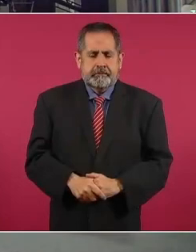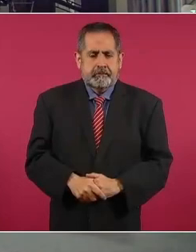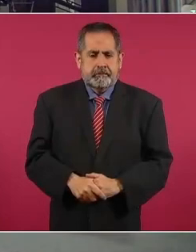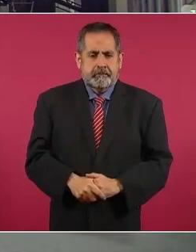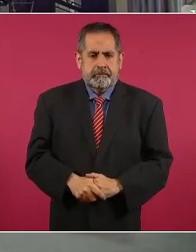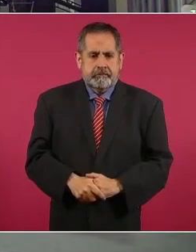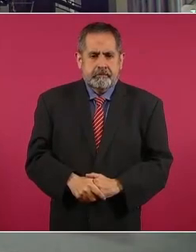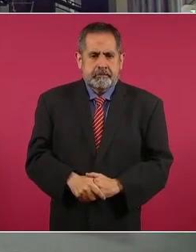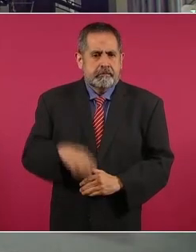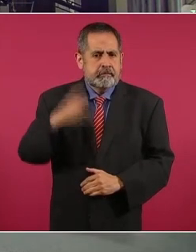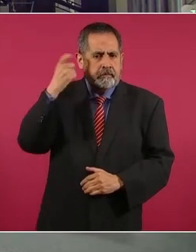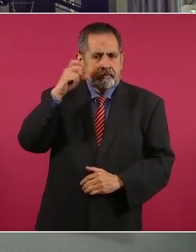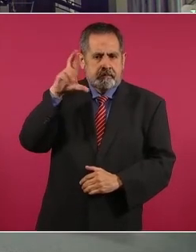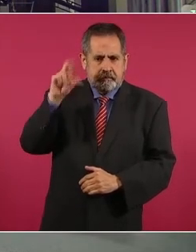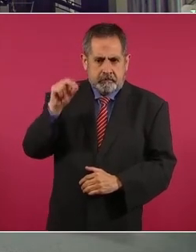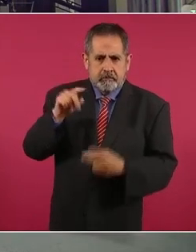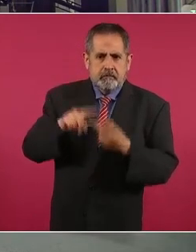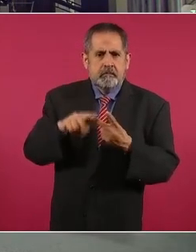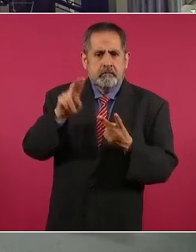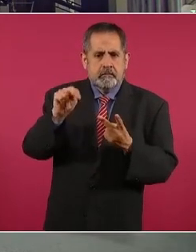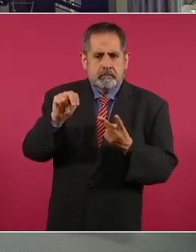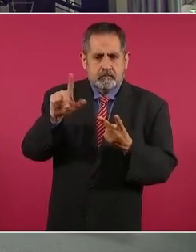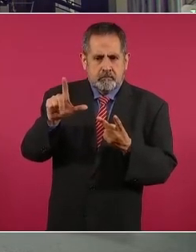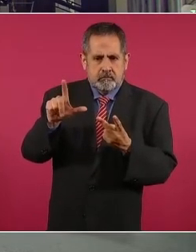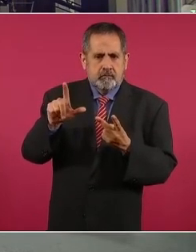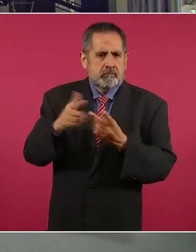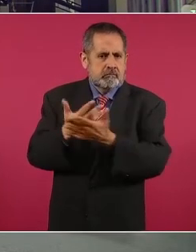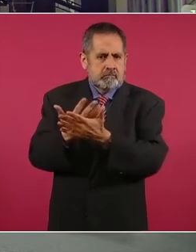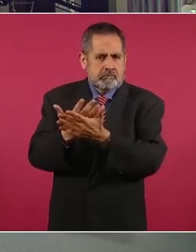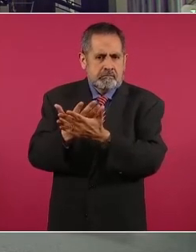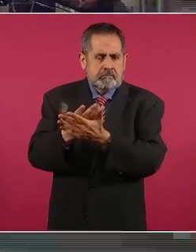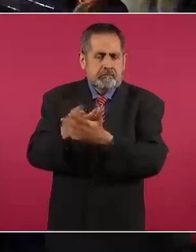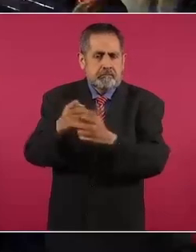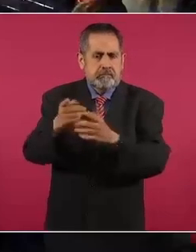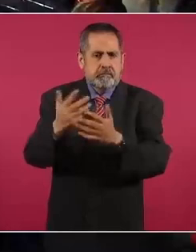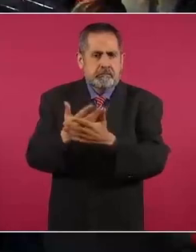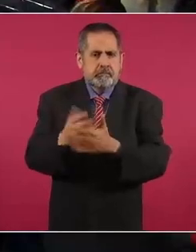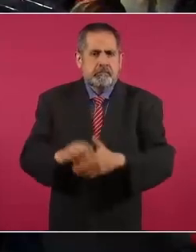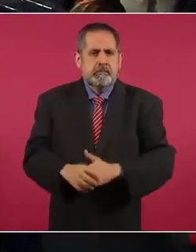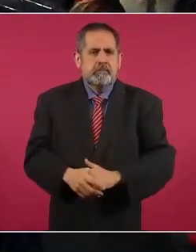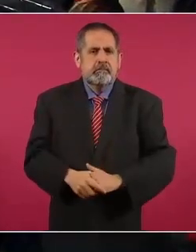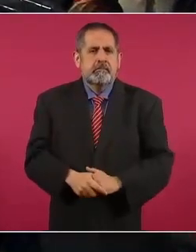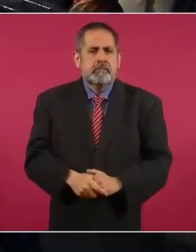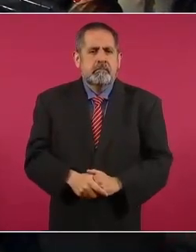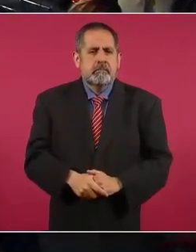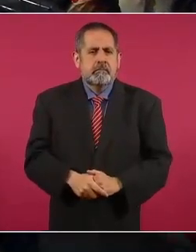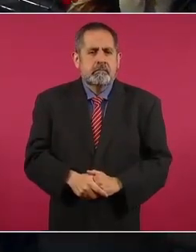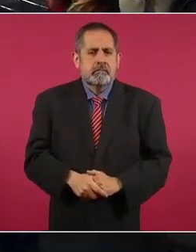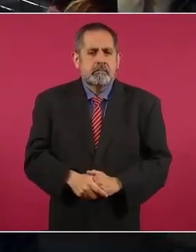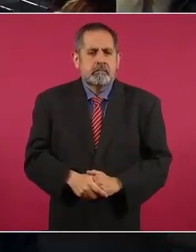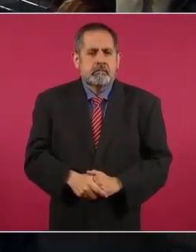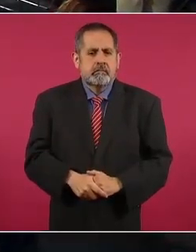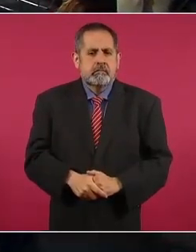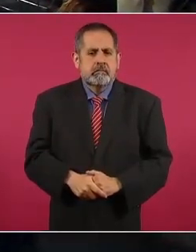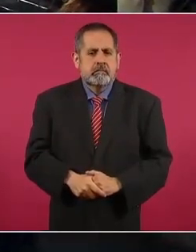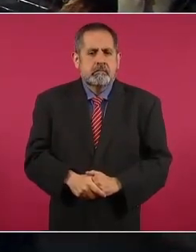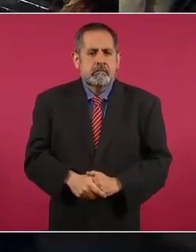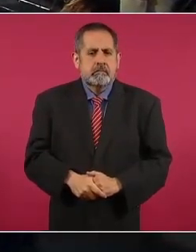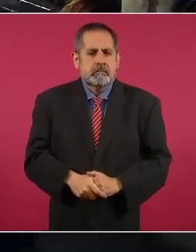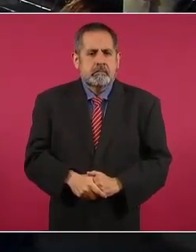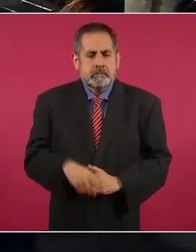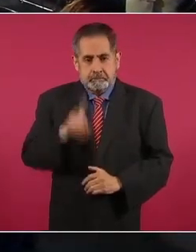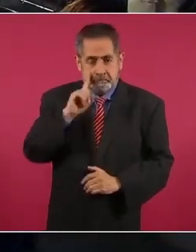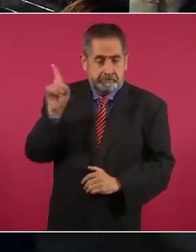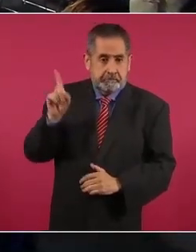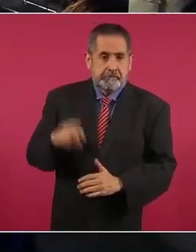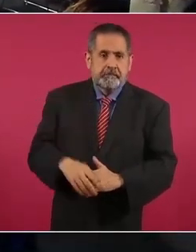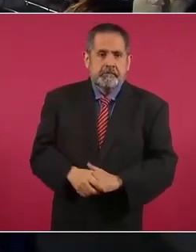Quintana Roo y Nuevo León, miren,